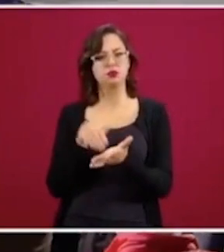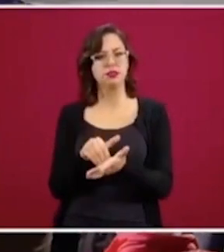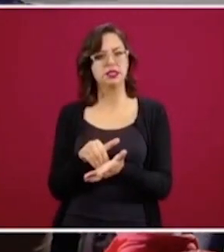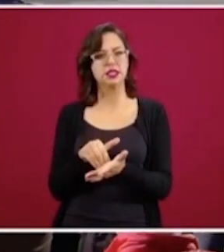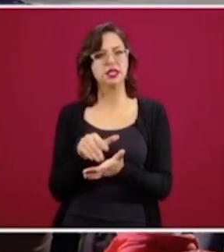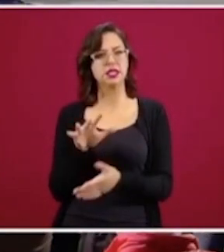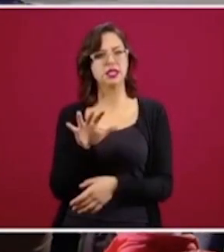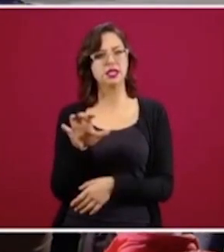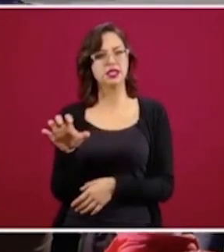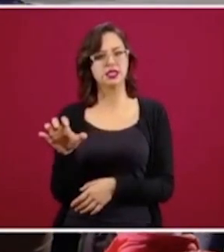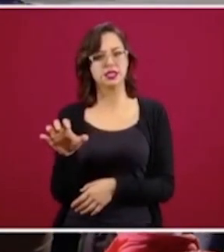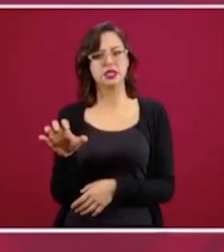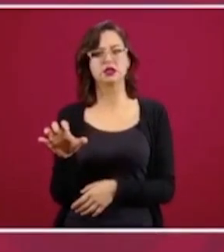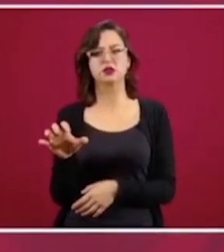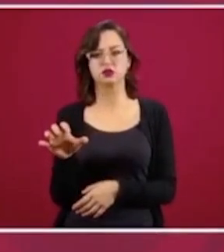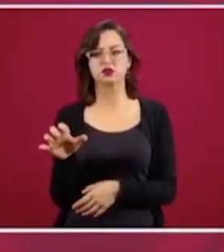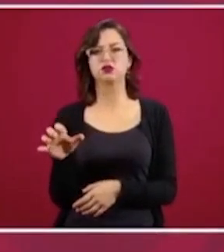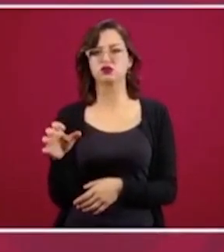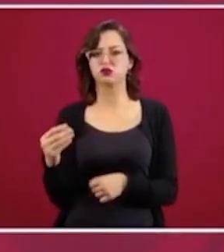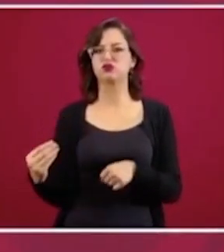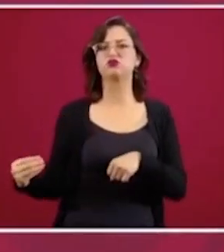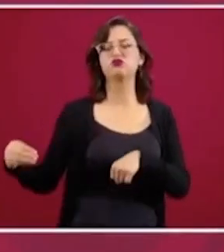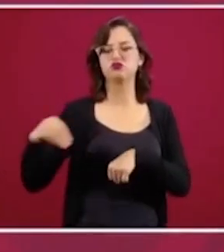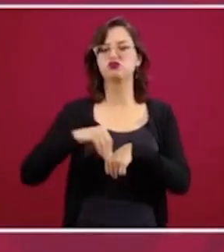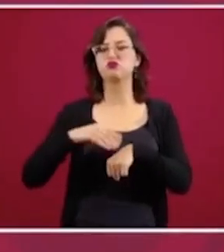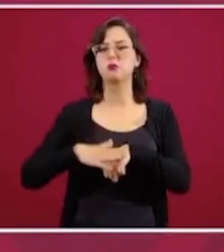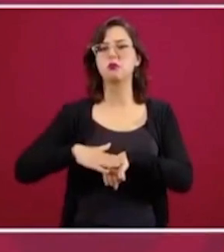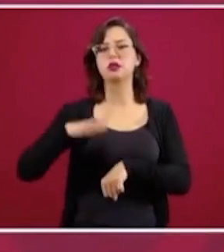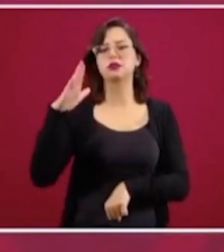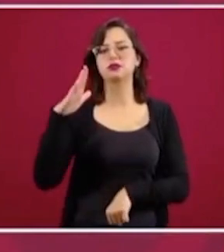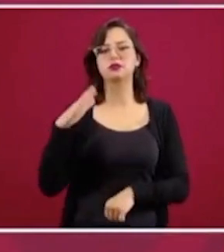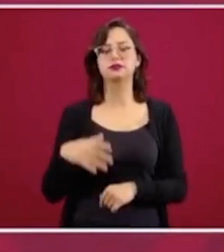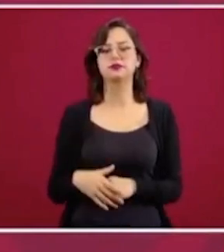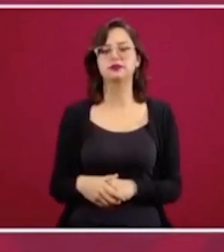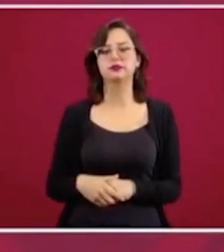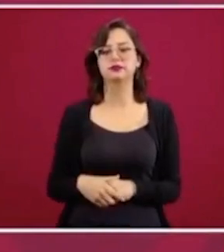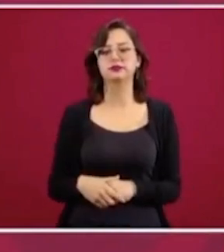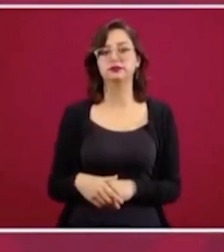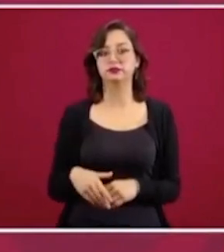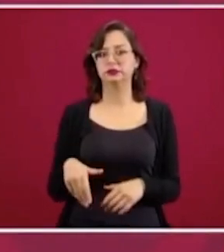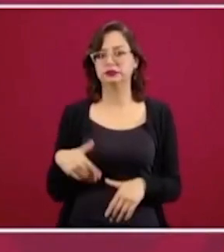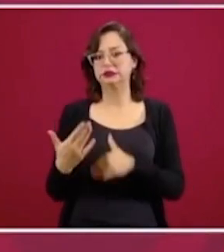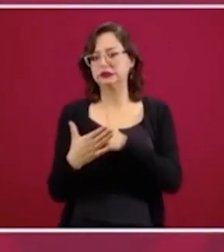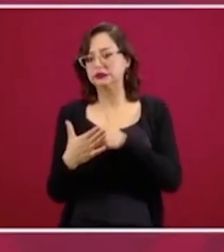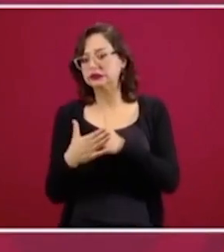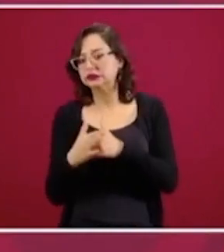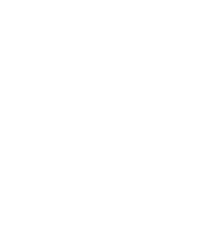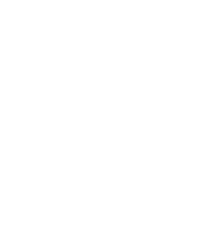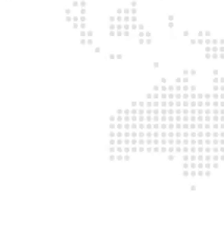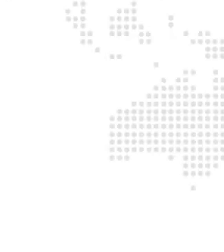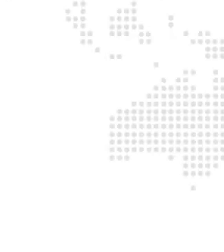ventiladores adicionales para los momentos críticos.